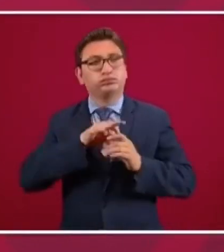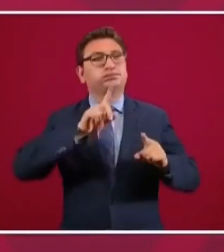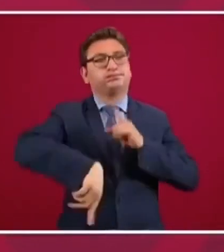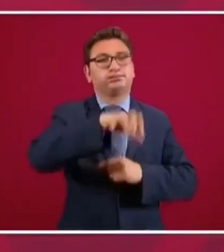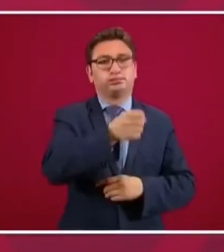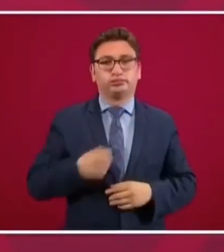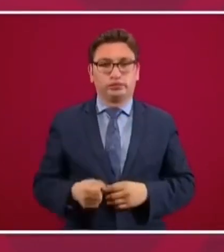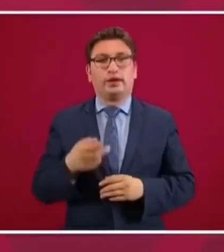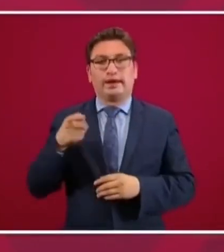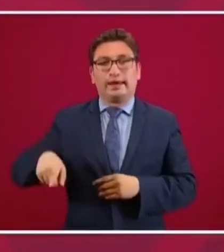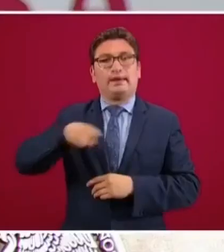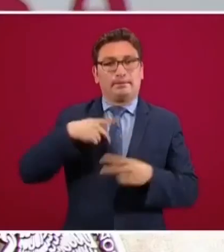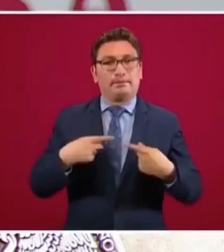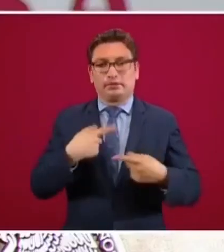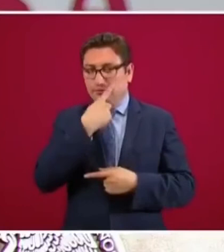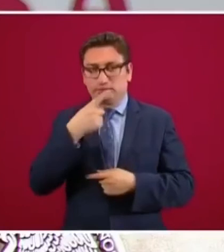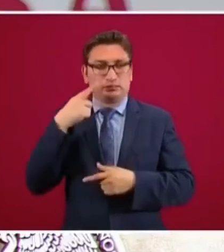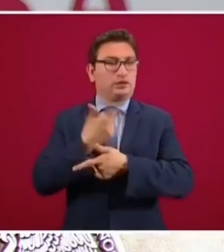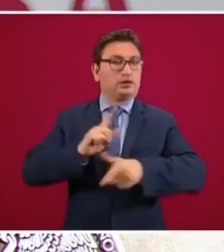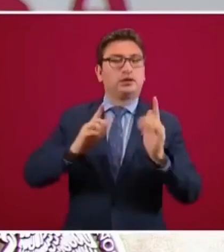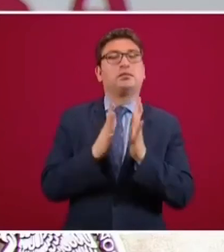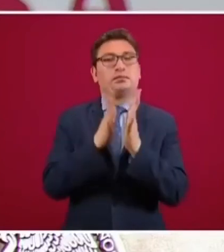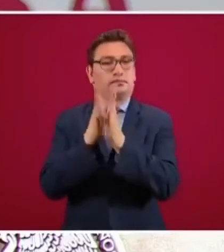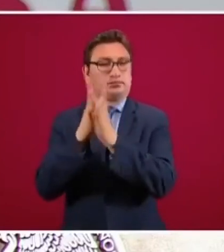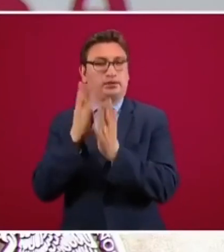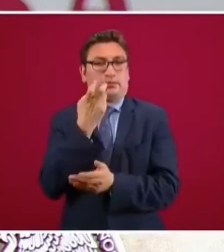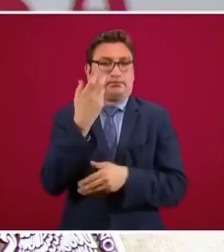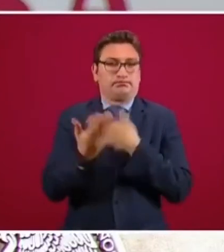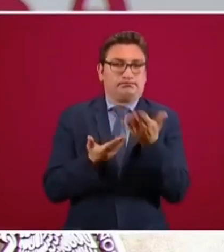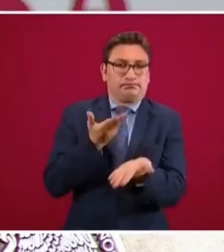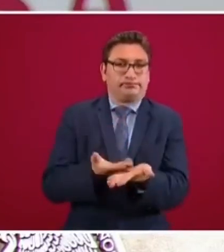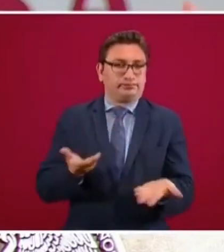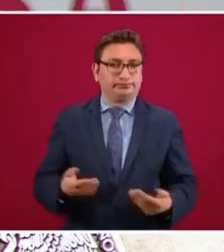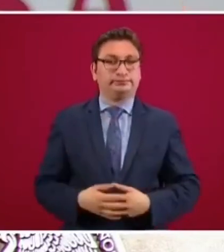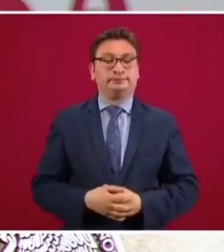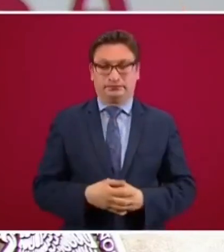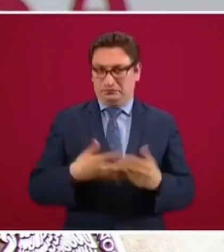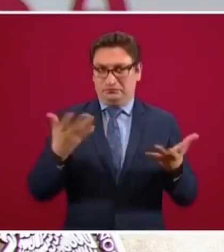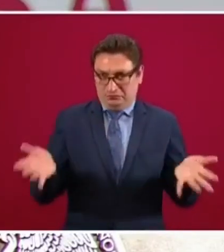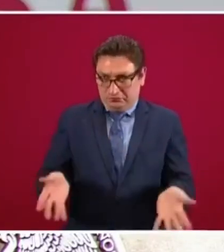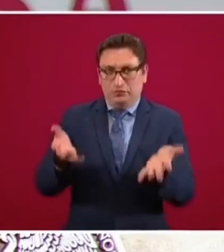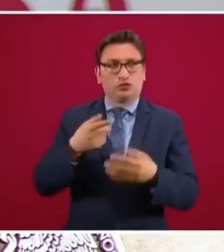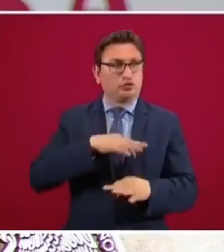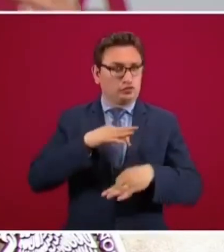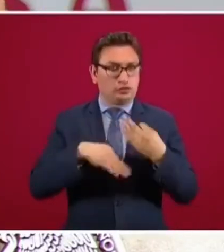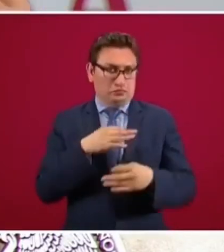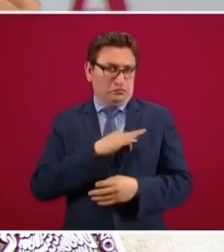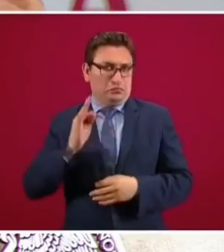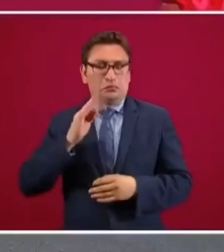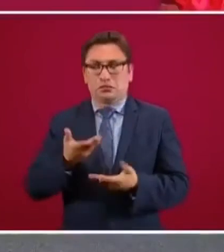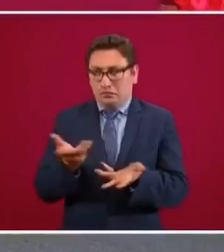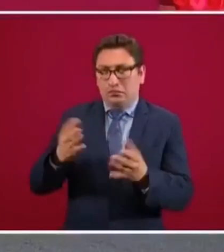esa es la democracia participativa. Entonces, lo que estoy planteando es vamos a someternos a eso,